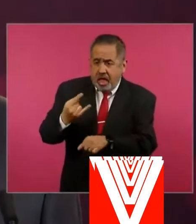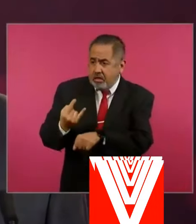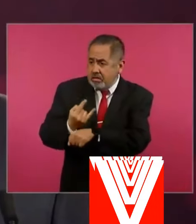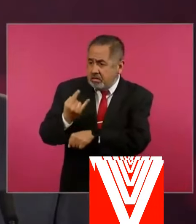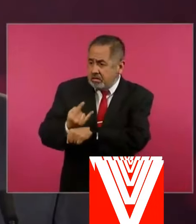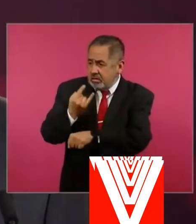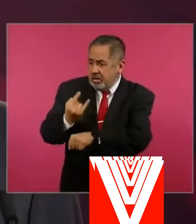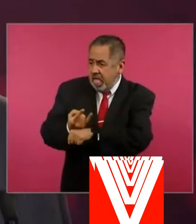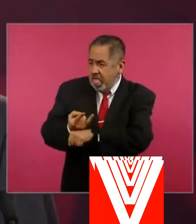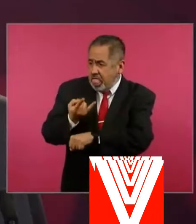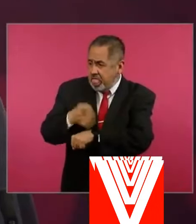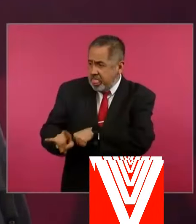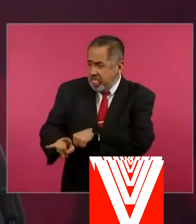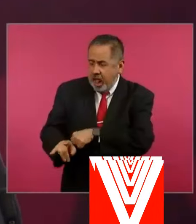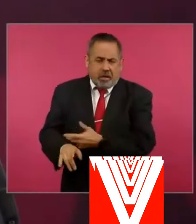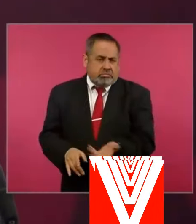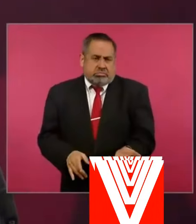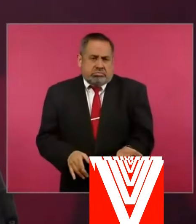resultados,